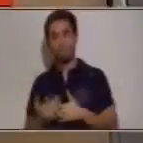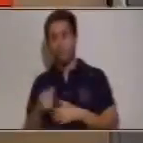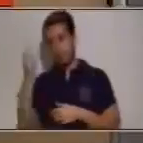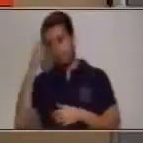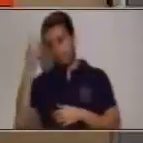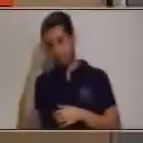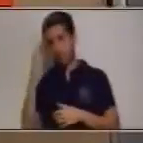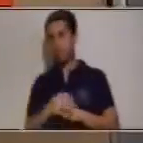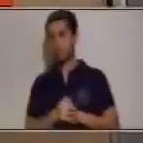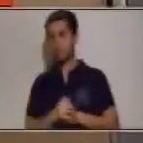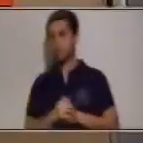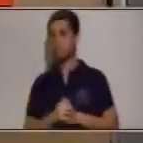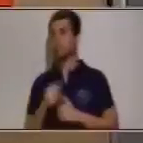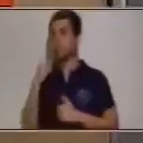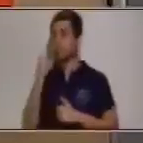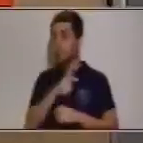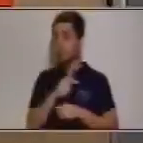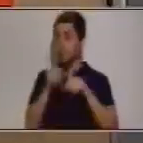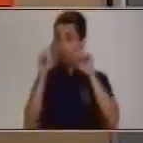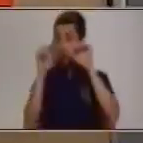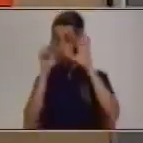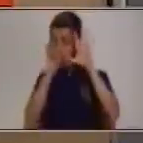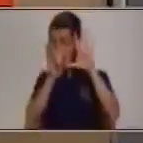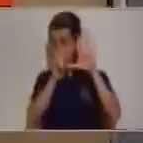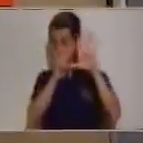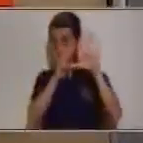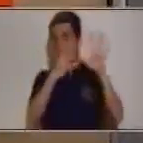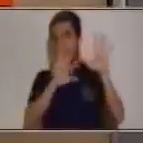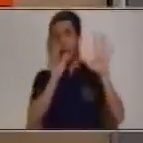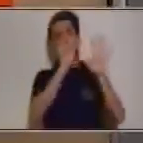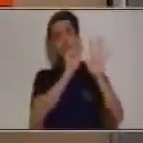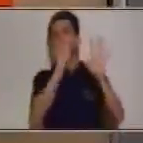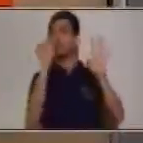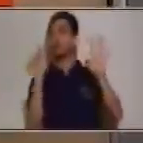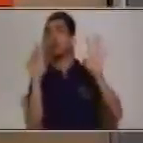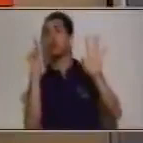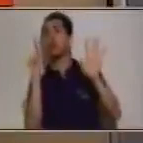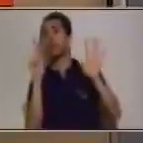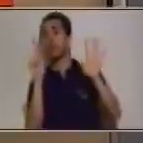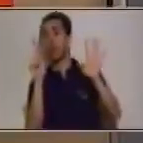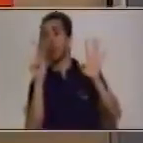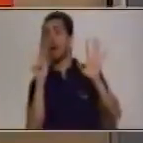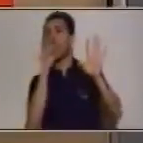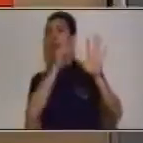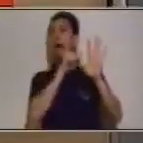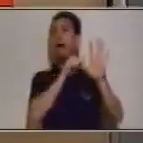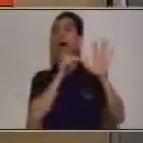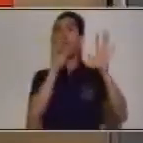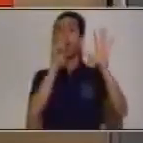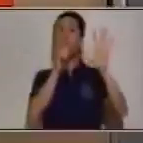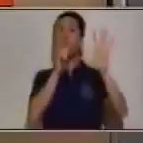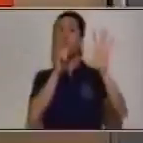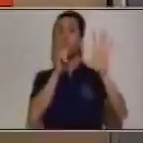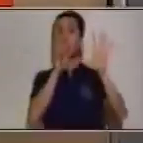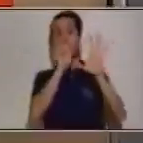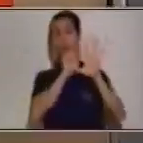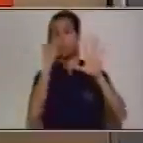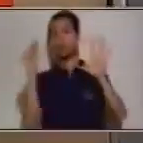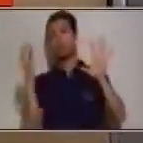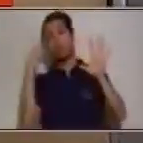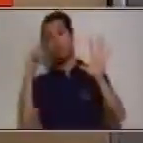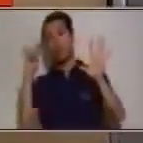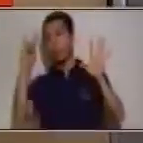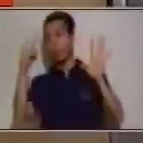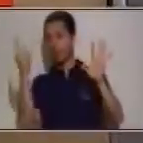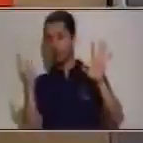pensar, este ocho ya le prestó a las unidades. El ocho ya le prestó a las unidades. Por lo